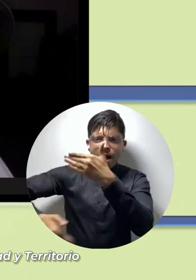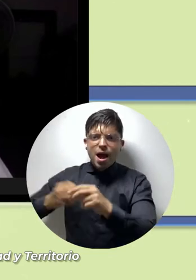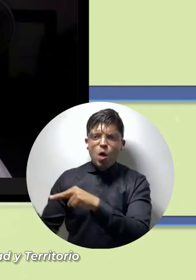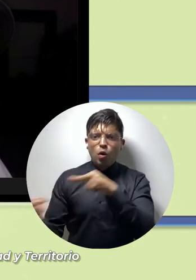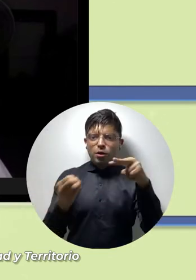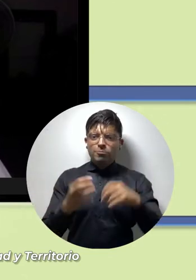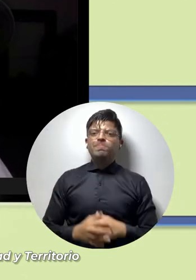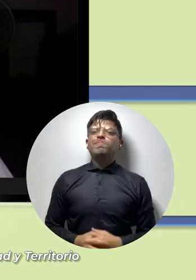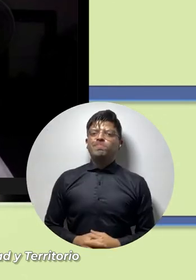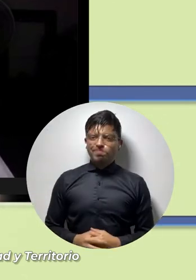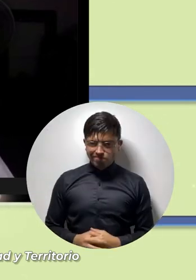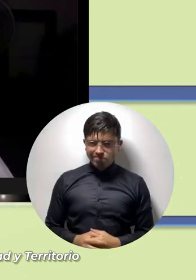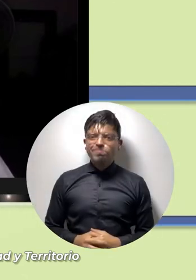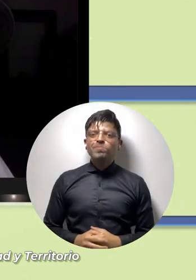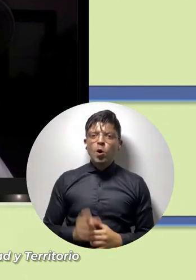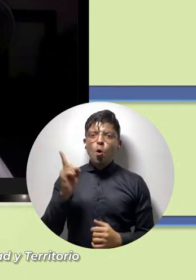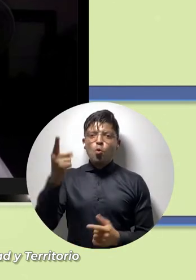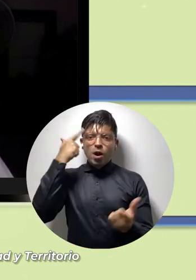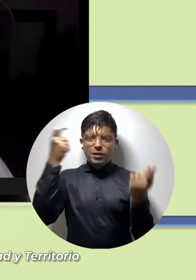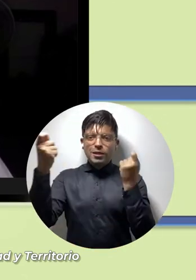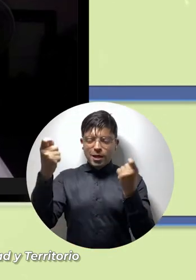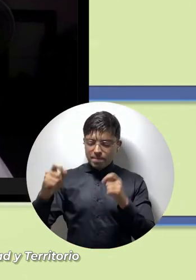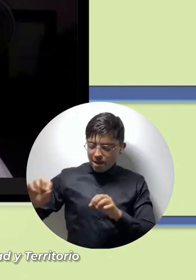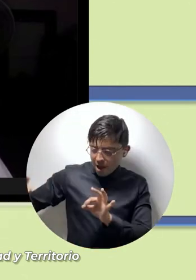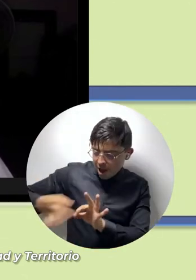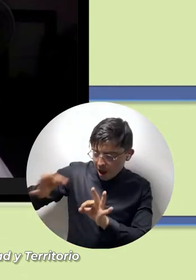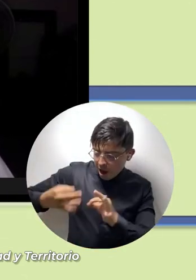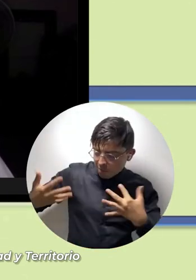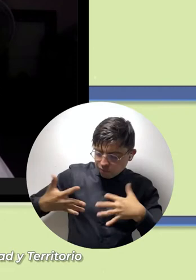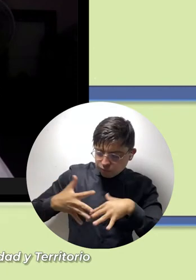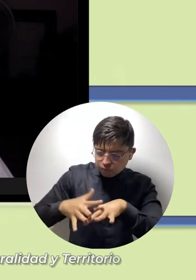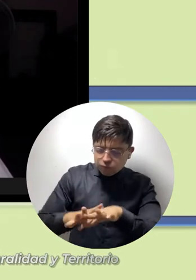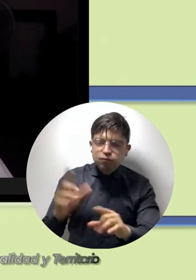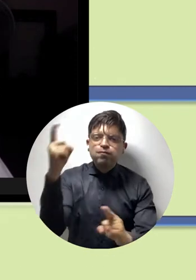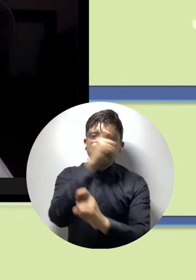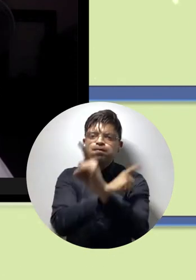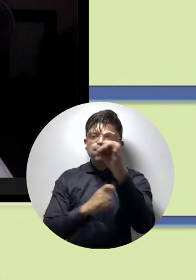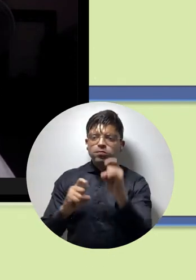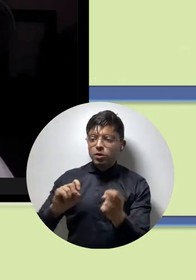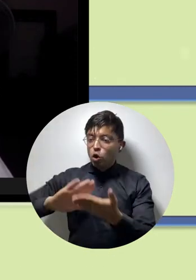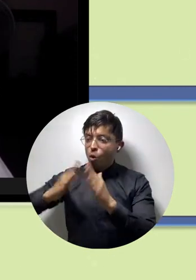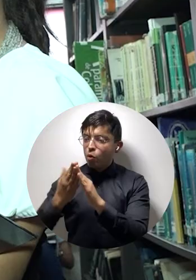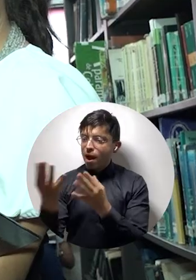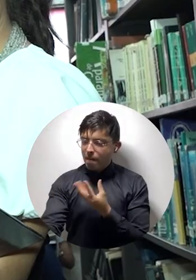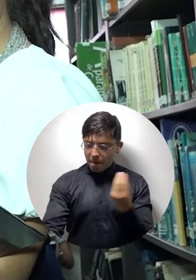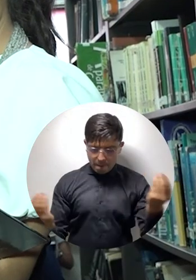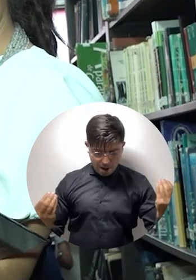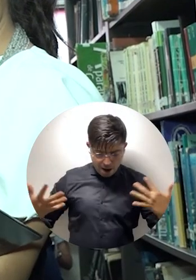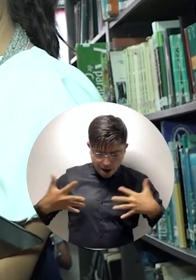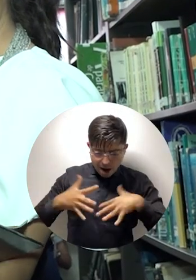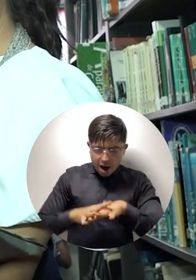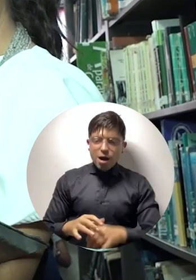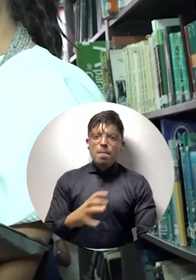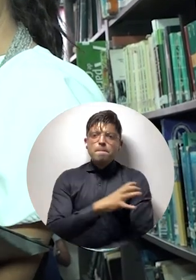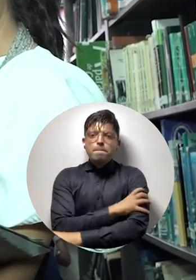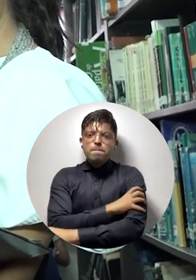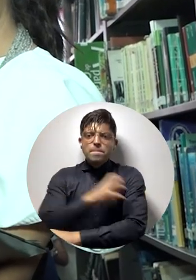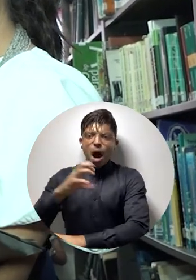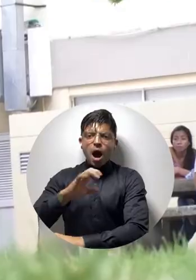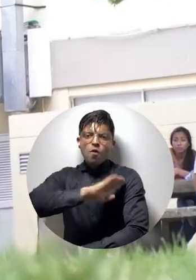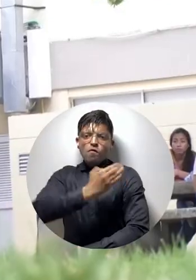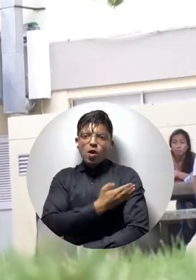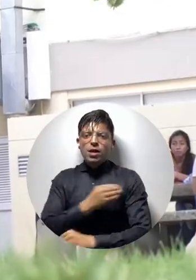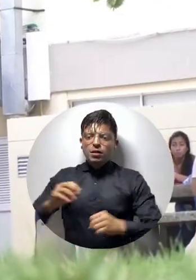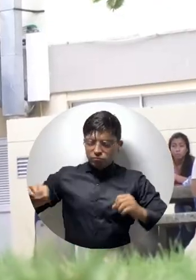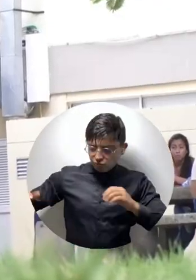no le queda otra alternativa que tejer redes de reflexión intracomunitaria para potenciar el tejido